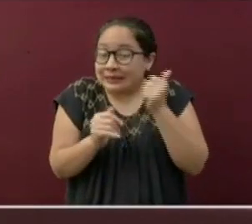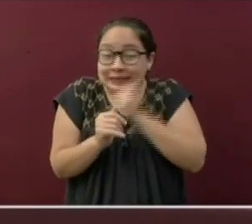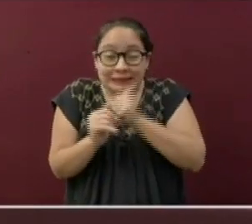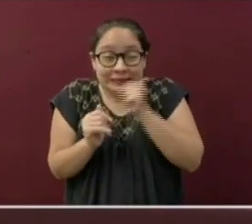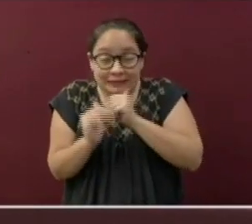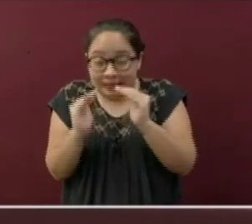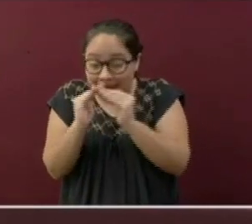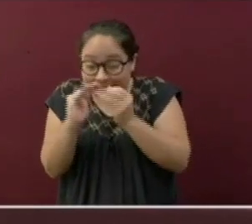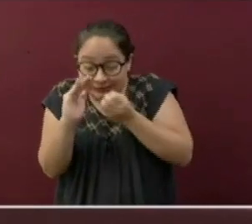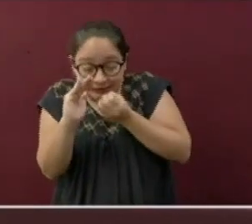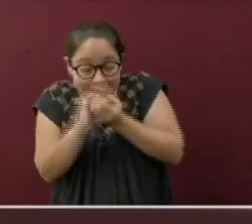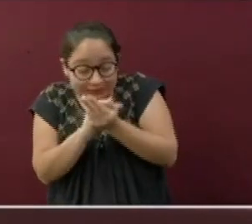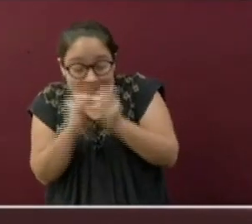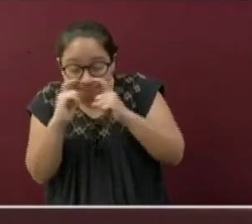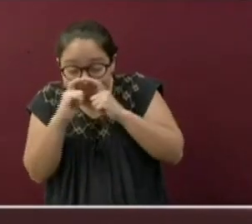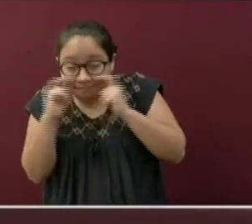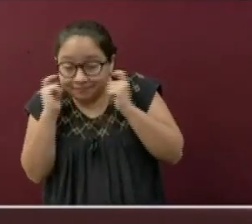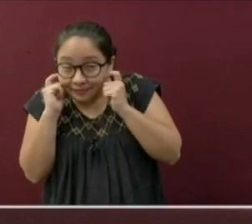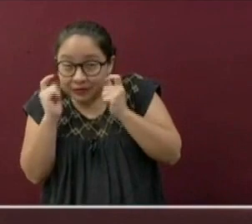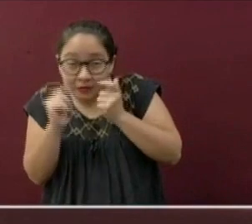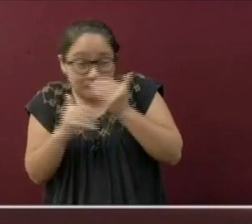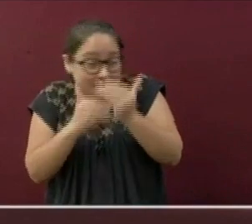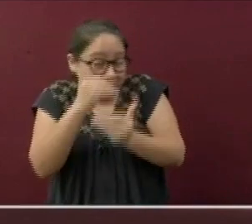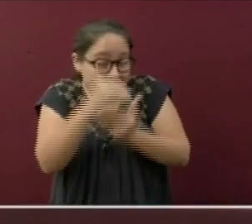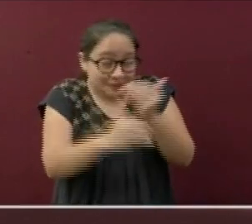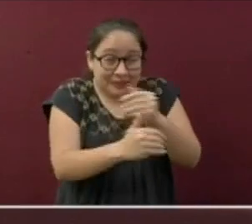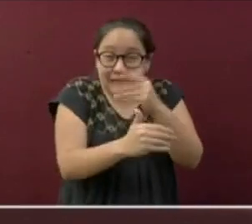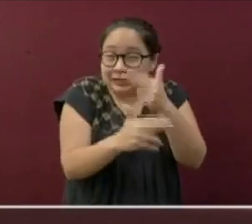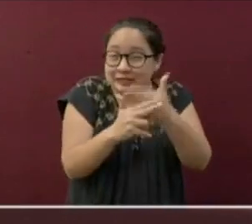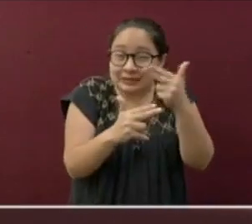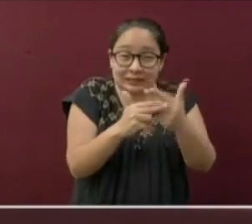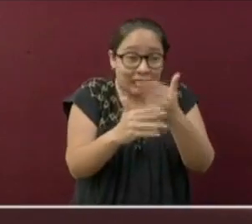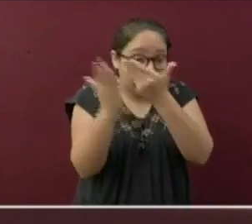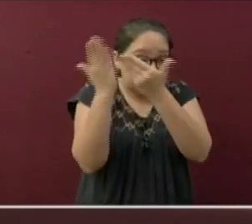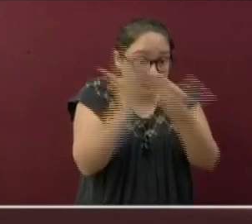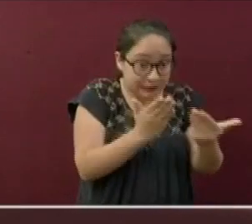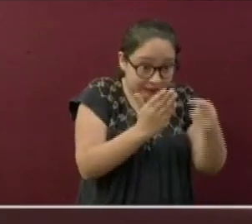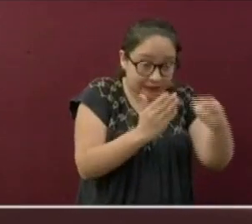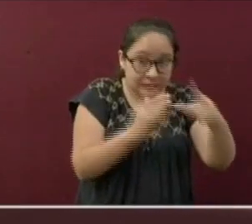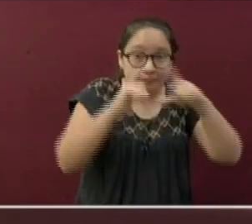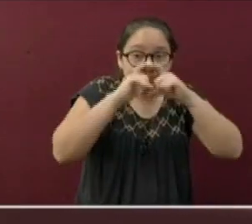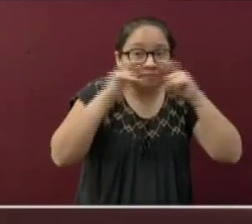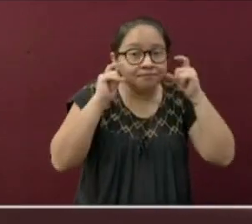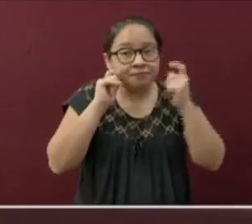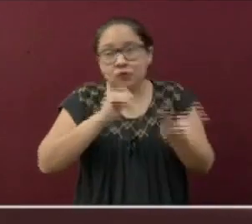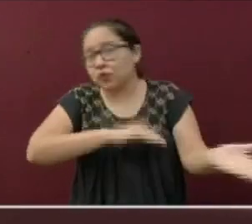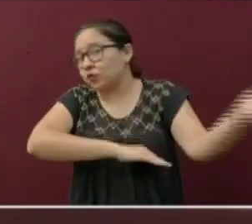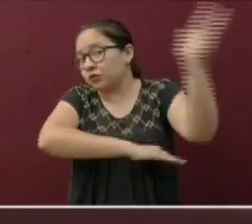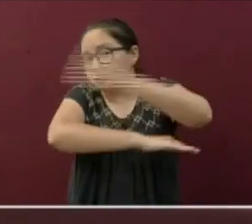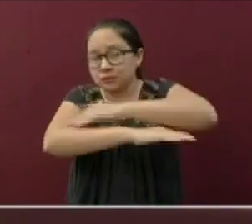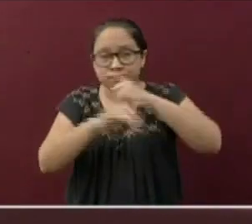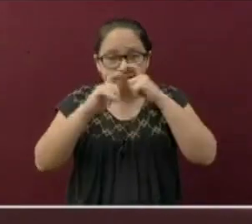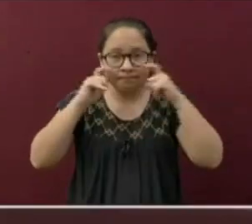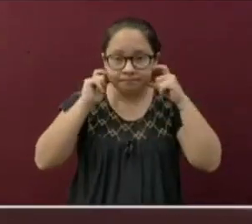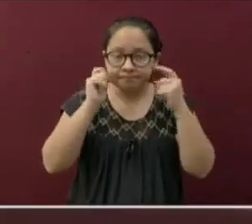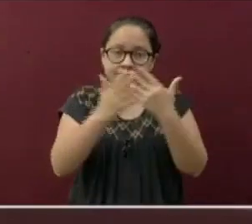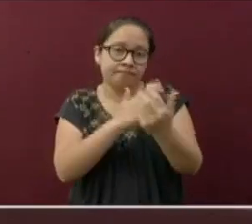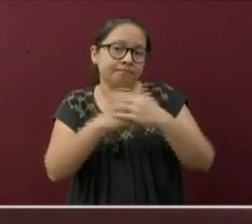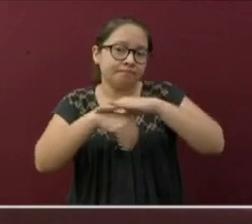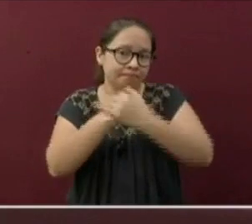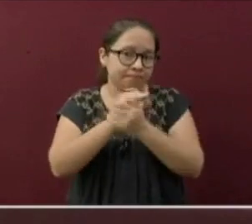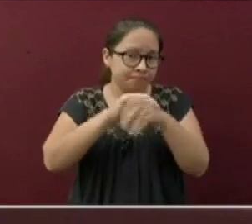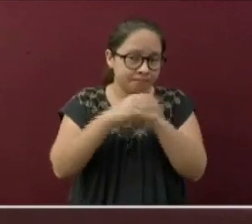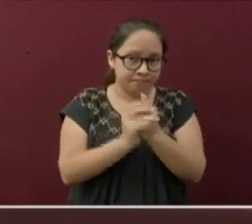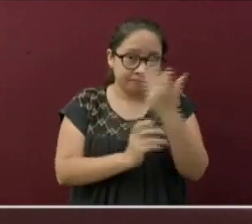sale de su residencia hasta que llega a su destino. Así como el correcto y constante lavado de manos, con una